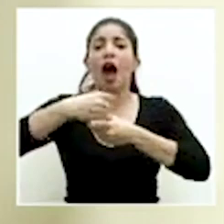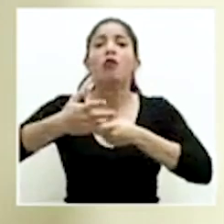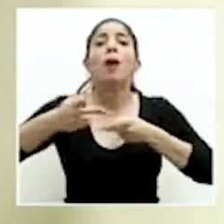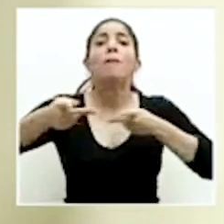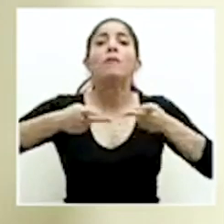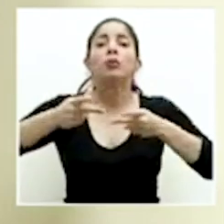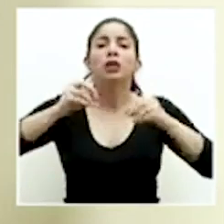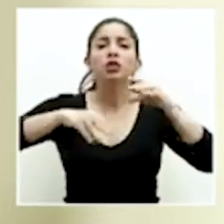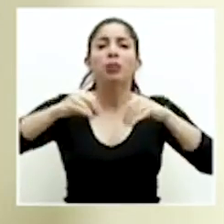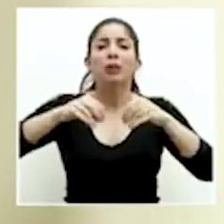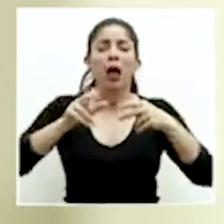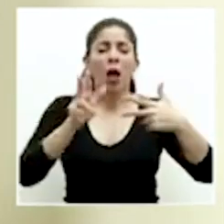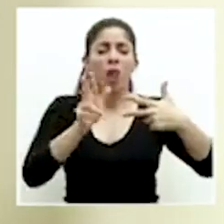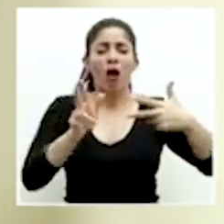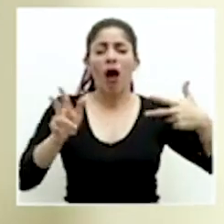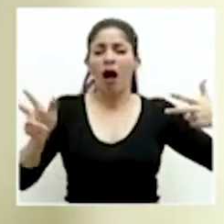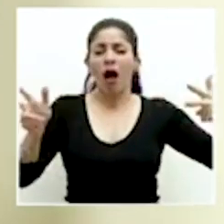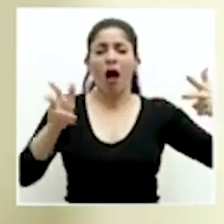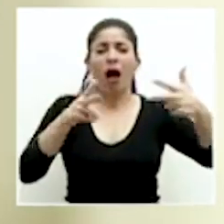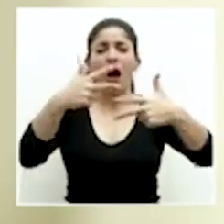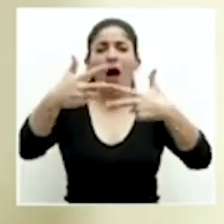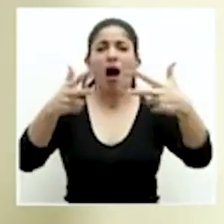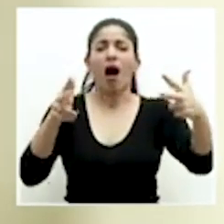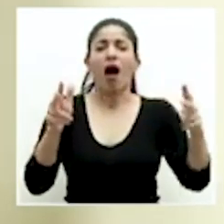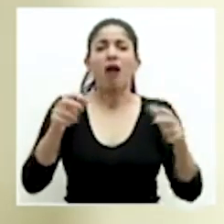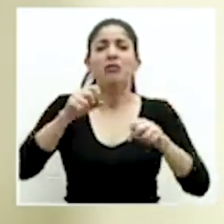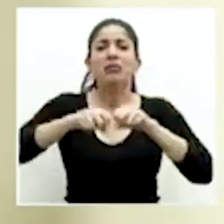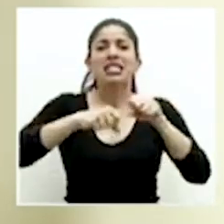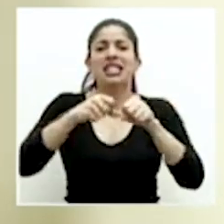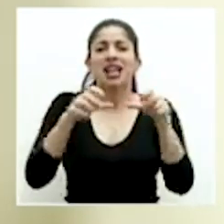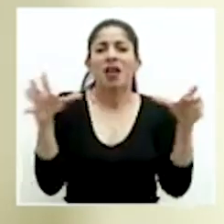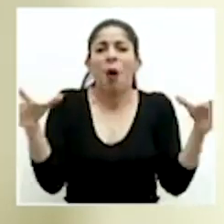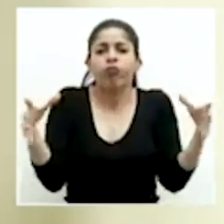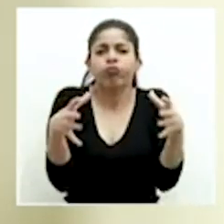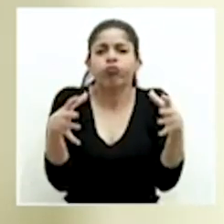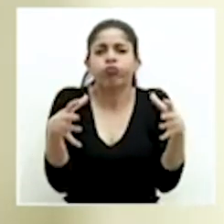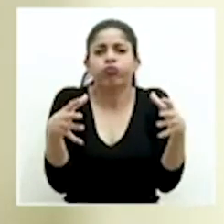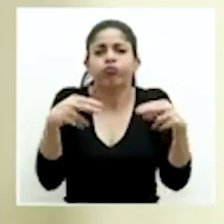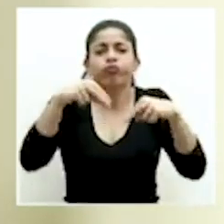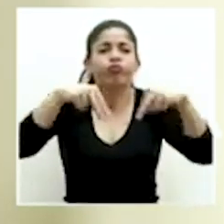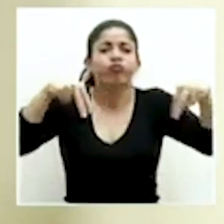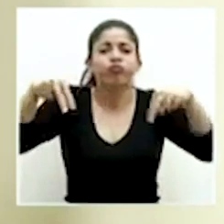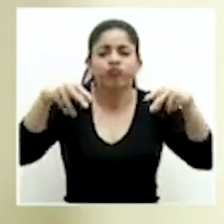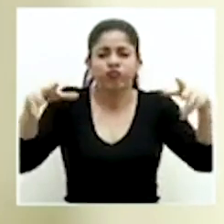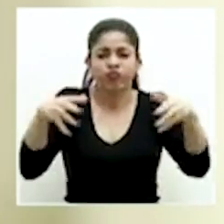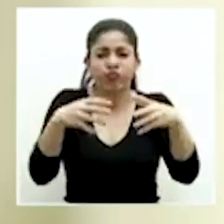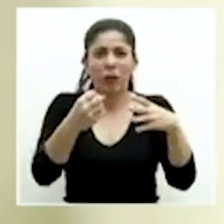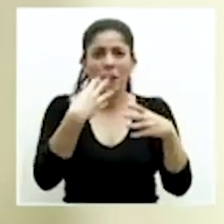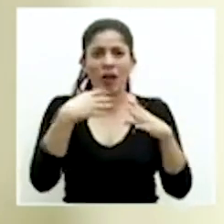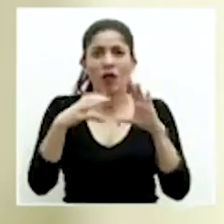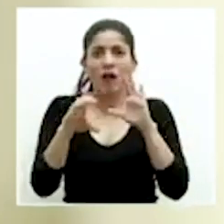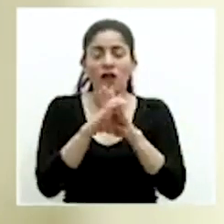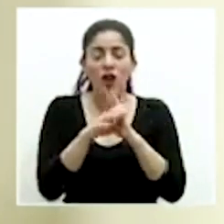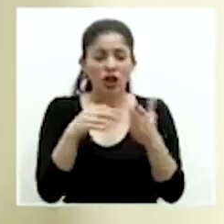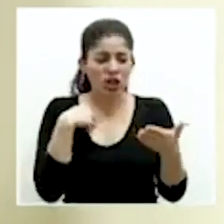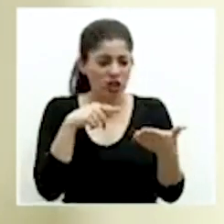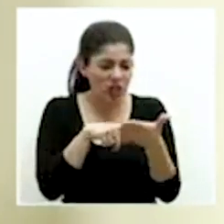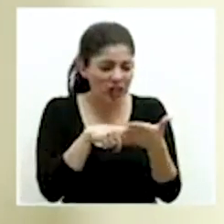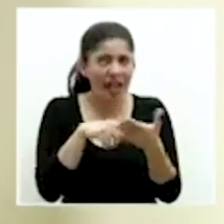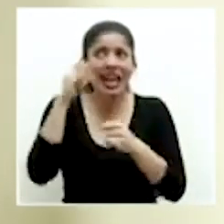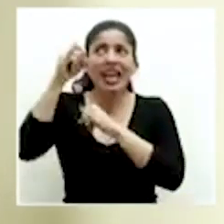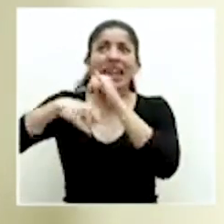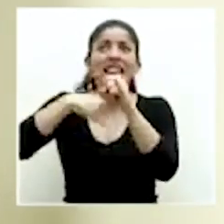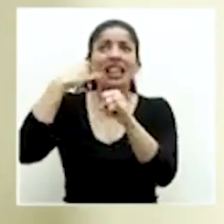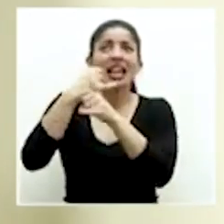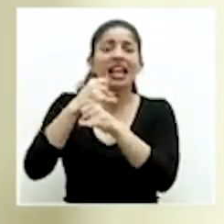de un supermercado, todos conglomerados. Y créanme que esas son las cosas que salen a nivel internacional.